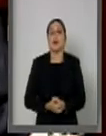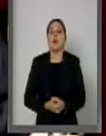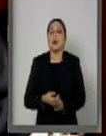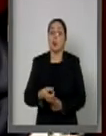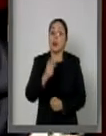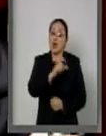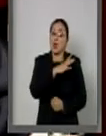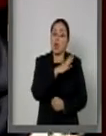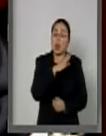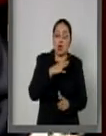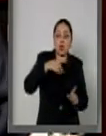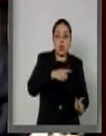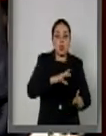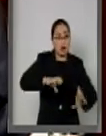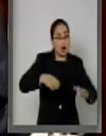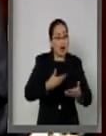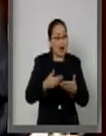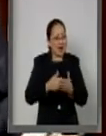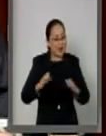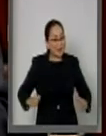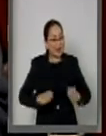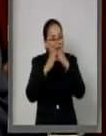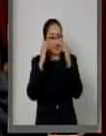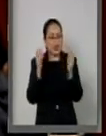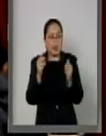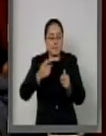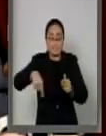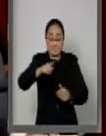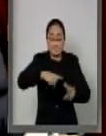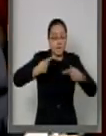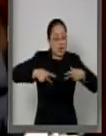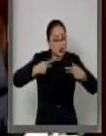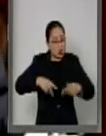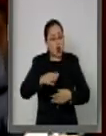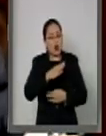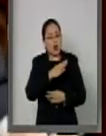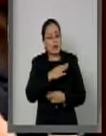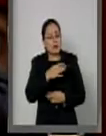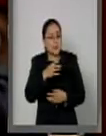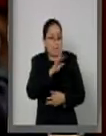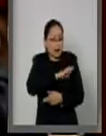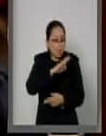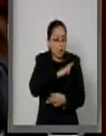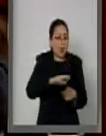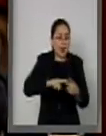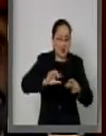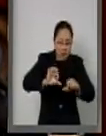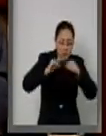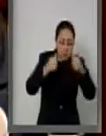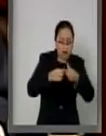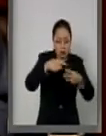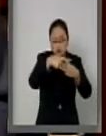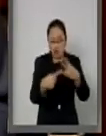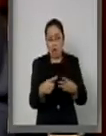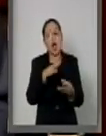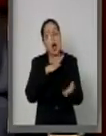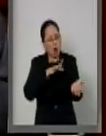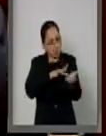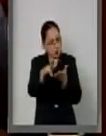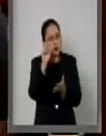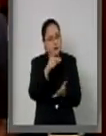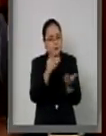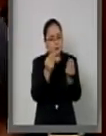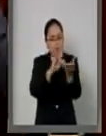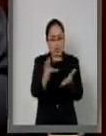esta contingencia con generosidad, sociedad civil y sector privado. ¿Para qué usamos este cúmulo de recursos?